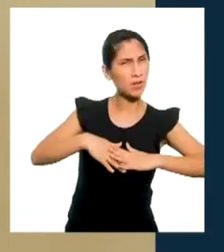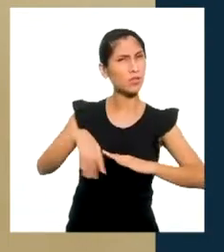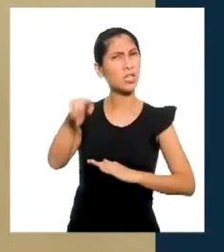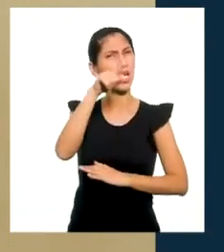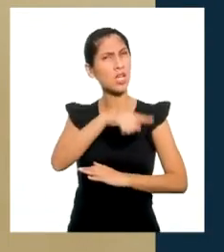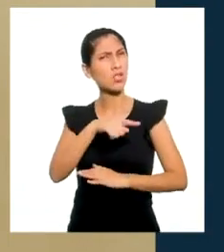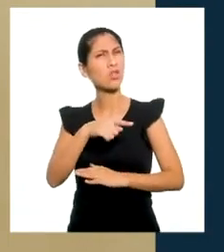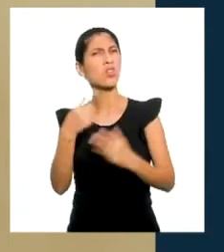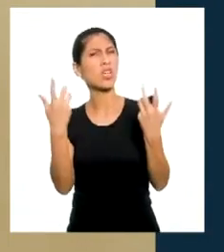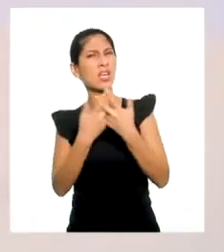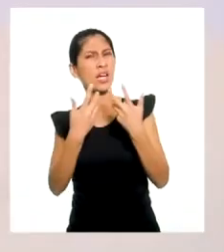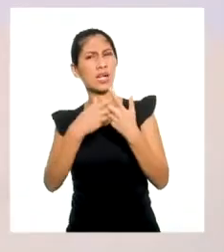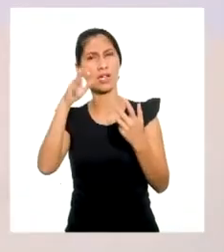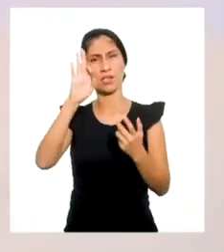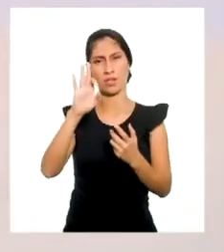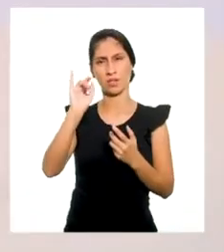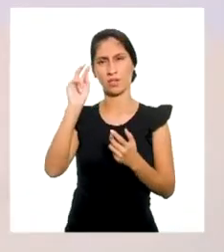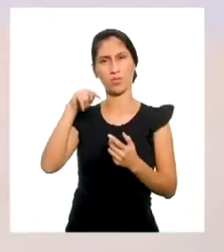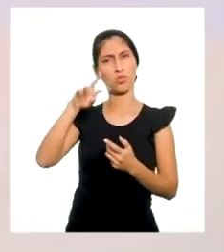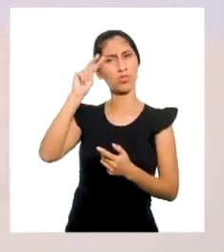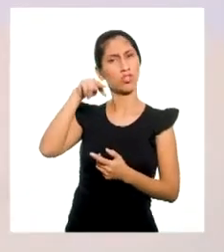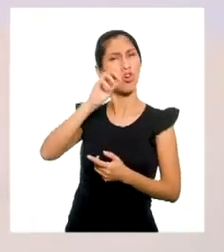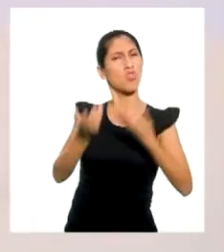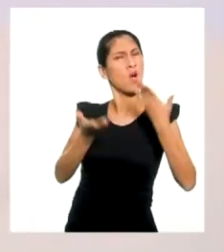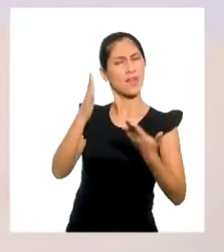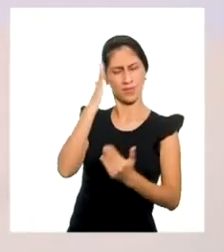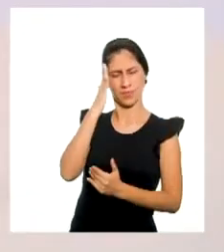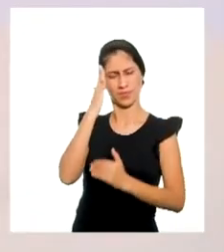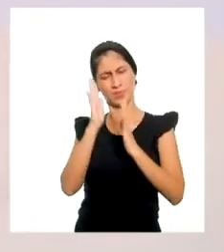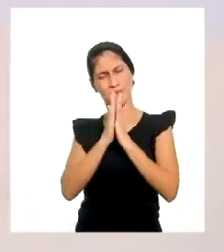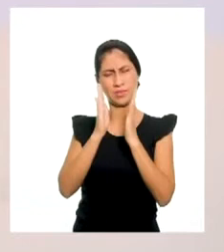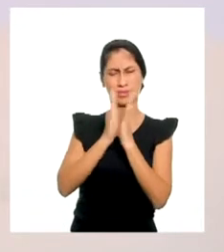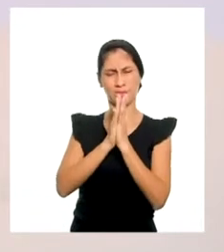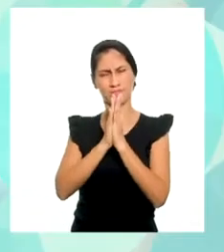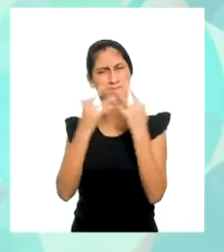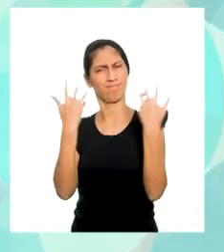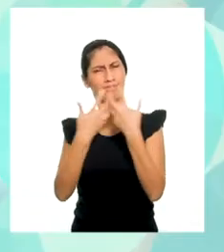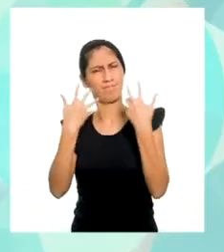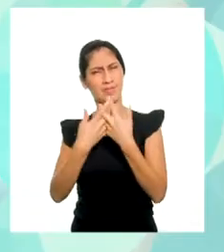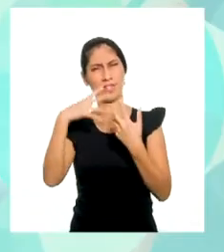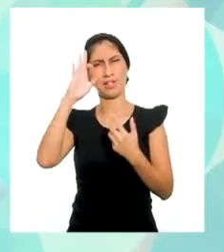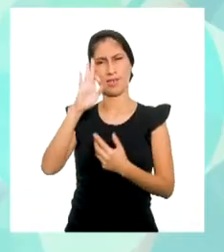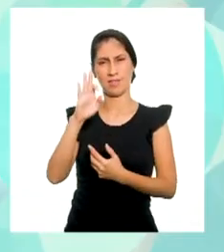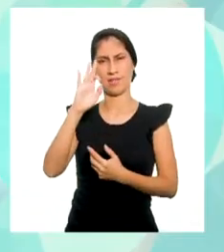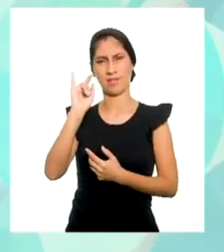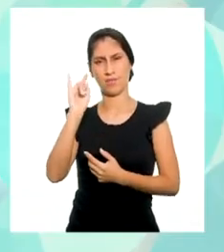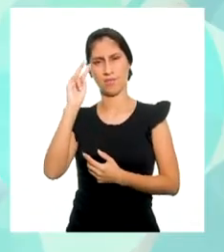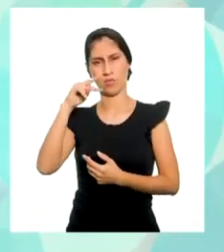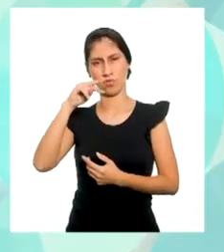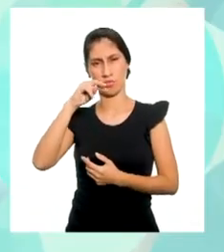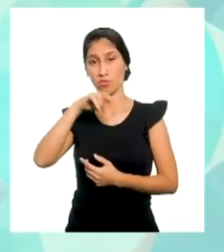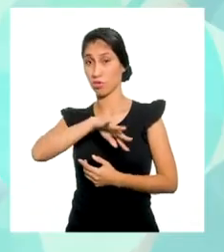de función tenemos? ¡Yo sé! ¡Yo sé! ¡Es una función sin fin! Función